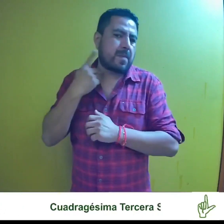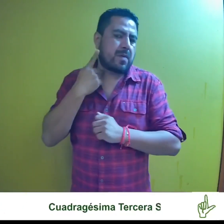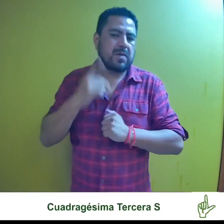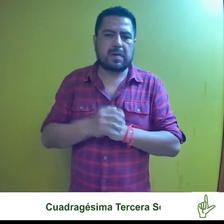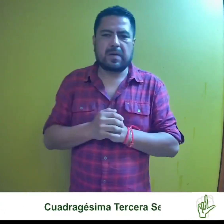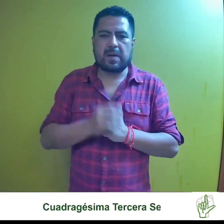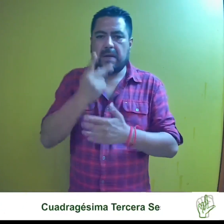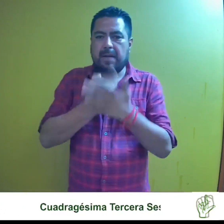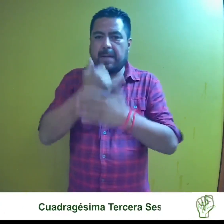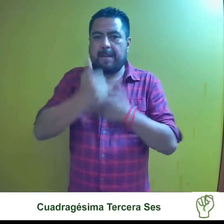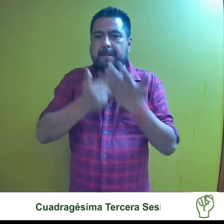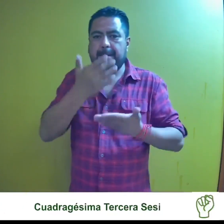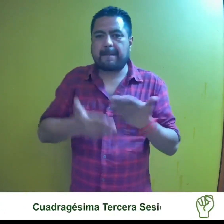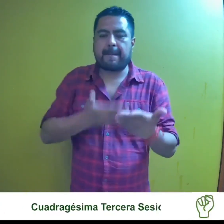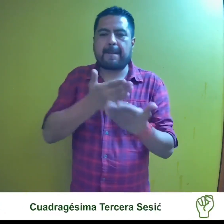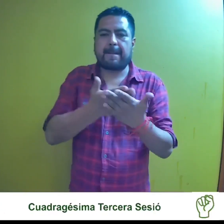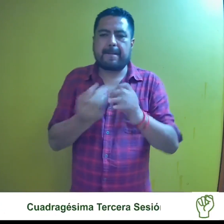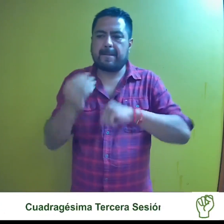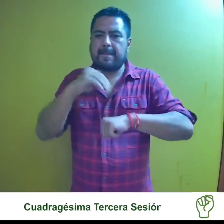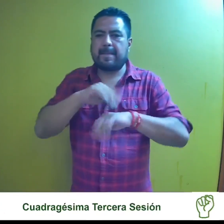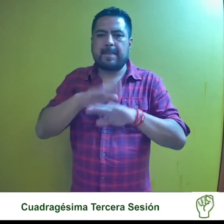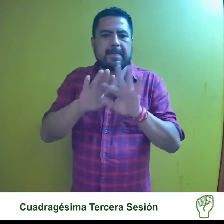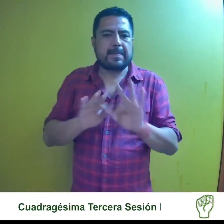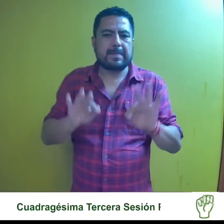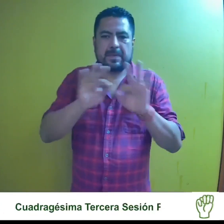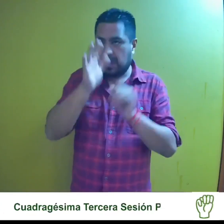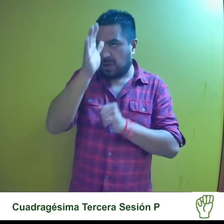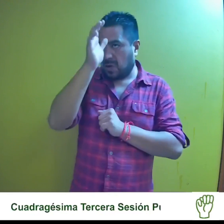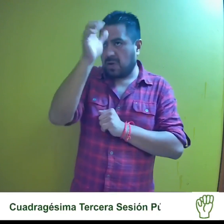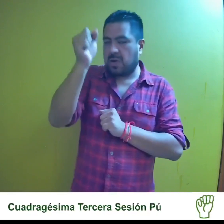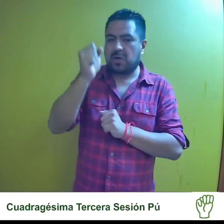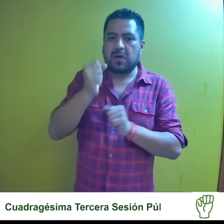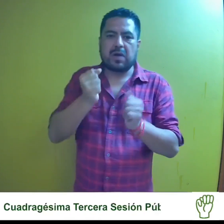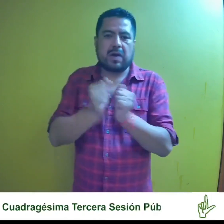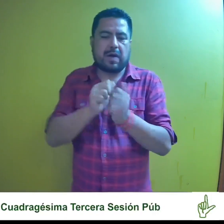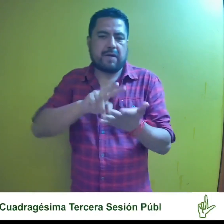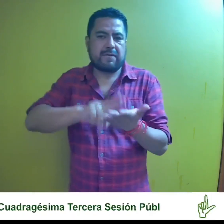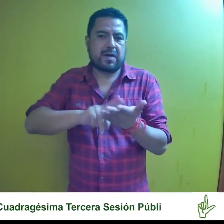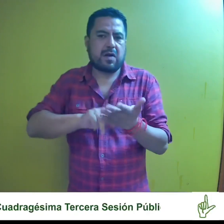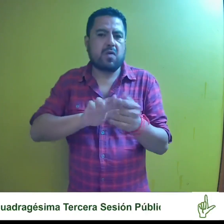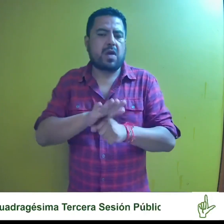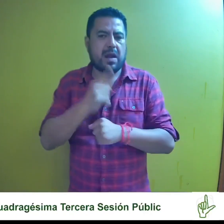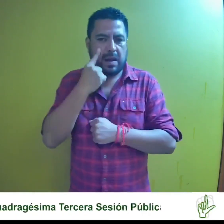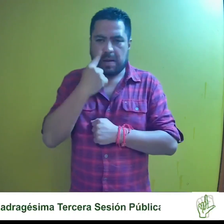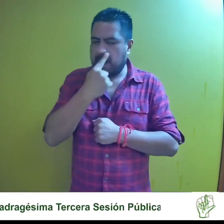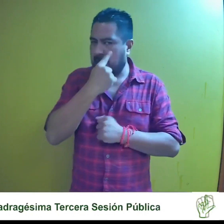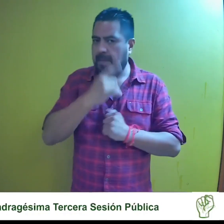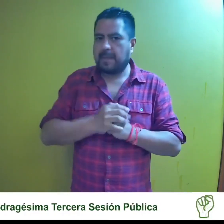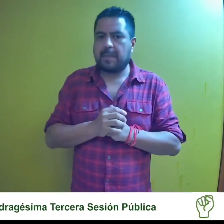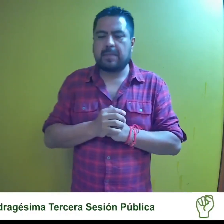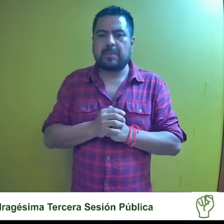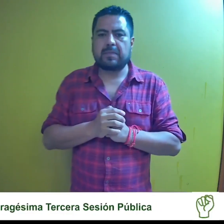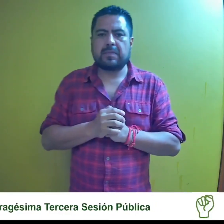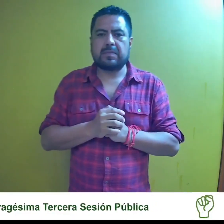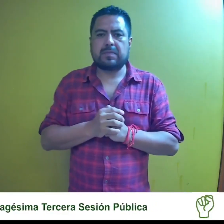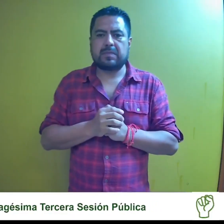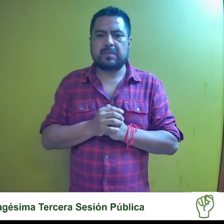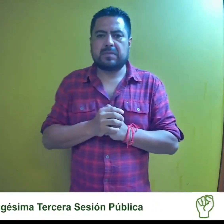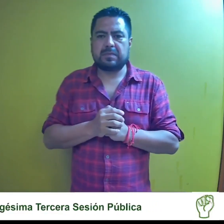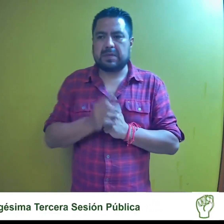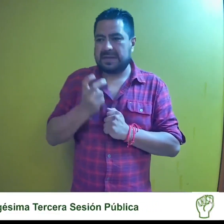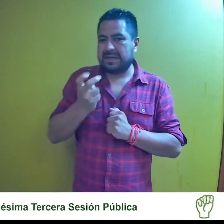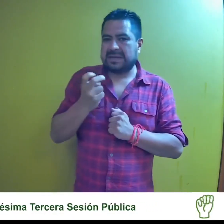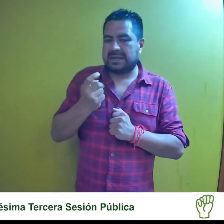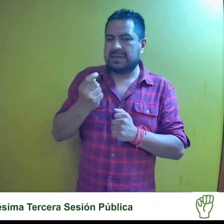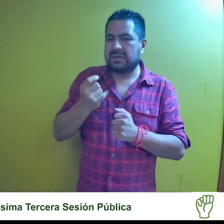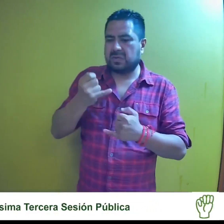En el proyecto se propone calificar como fundados los conceptos de agravio que hace valer el actor por las siguientes consideraciones. En el caso, el